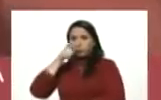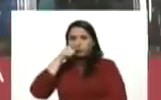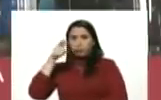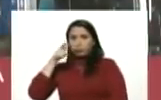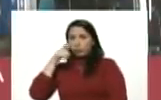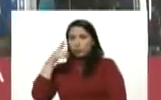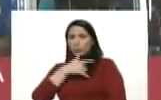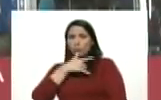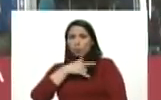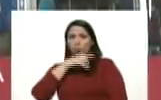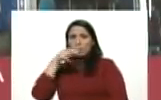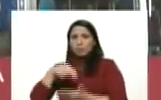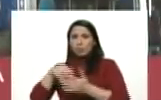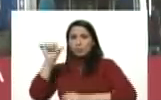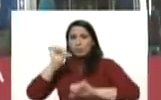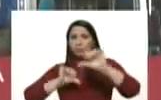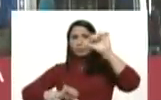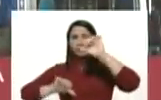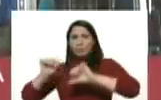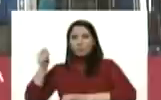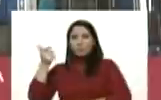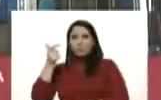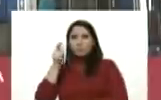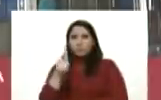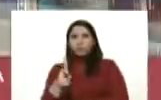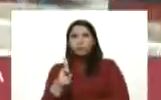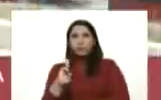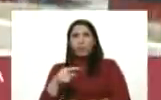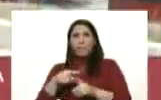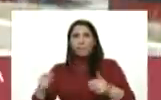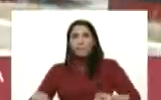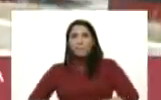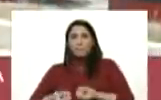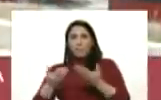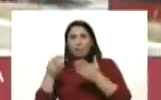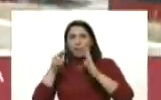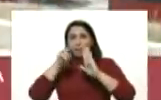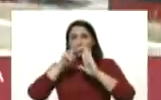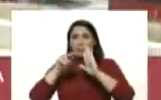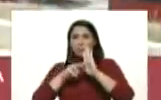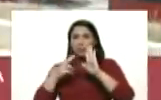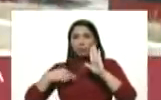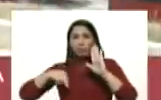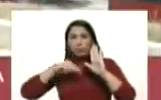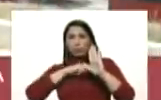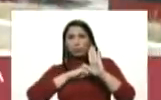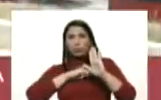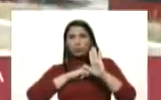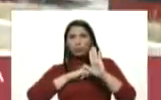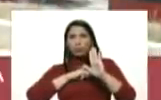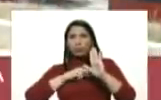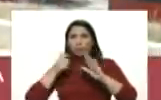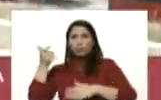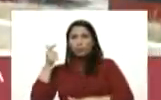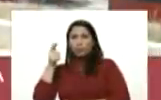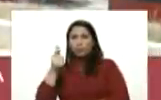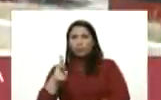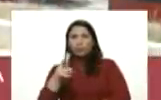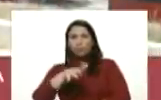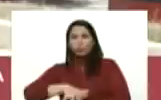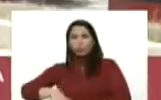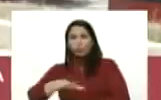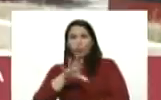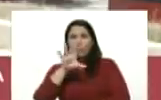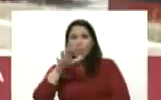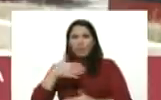universidad nacional experimental del transporte para darle mayor nivel a nuestras trans a todo el país garantizar el